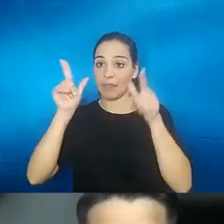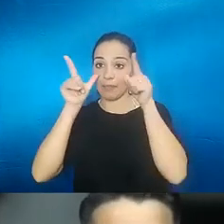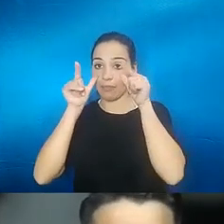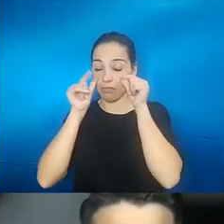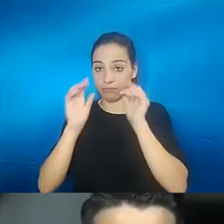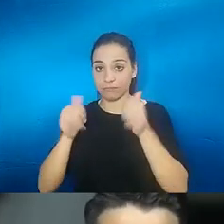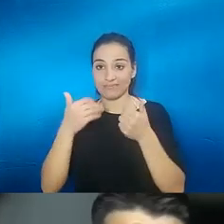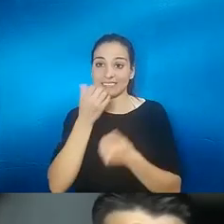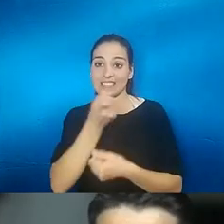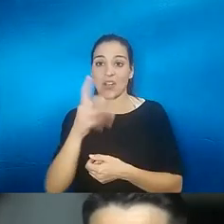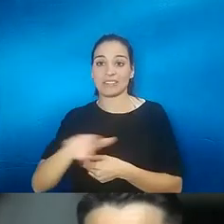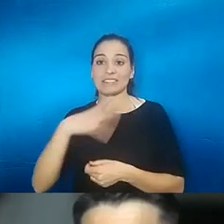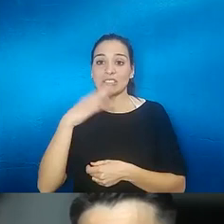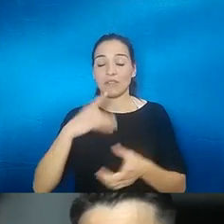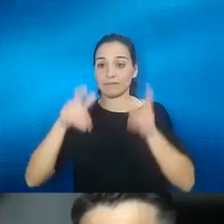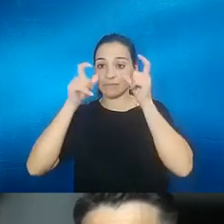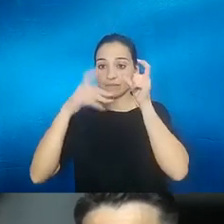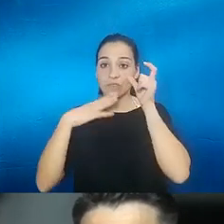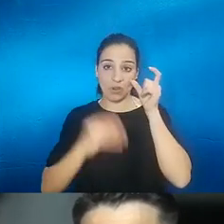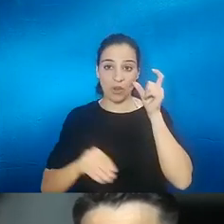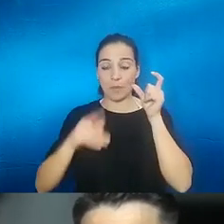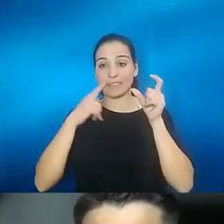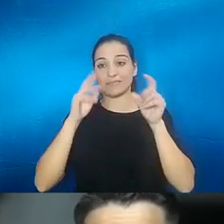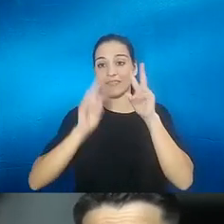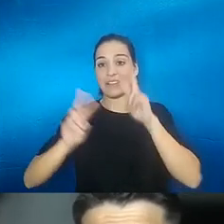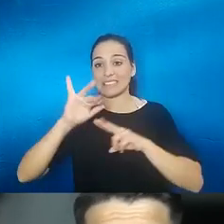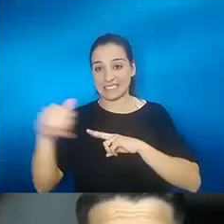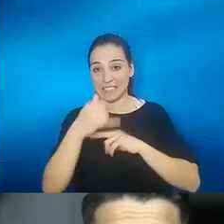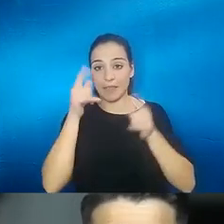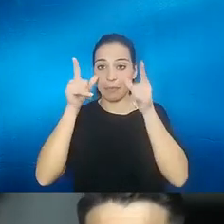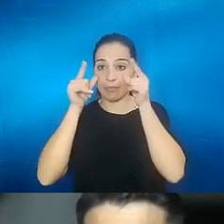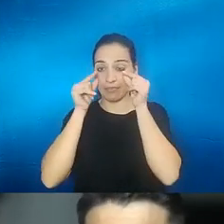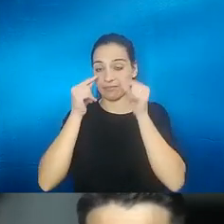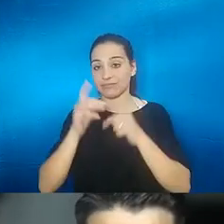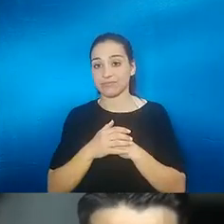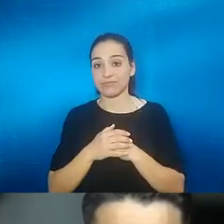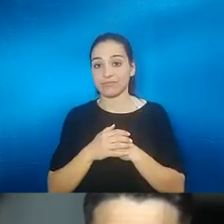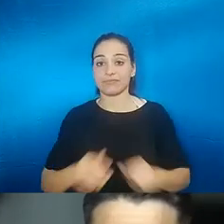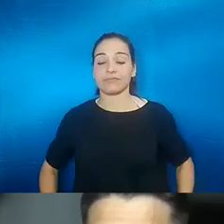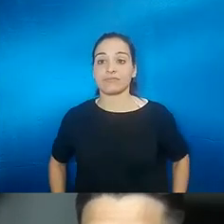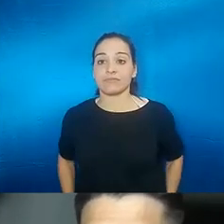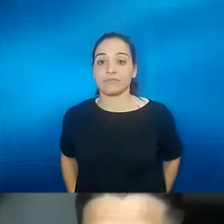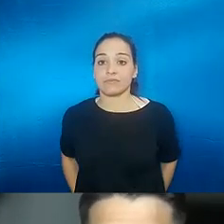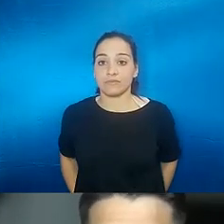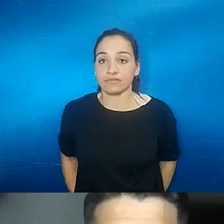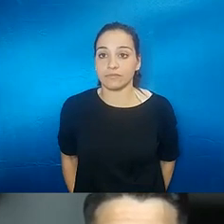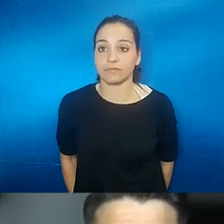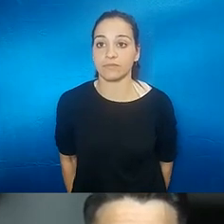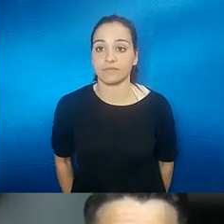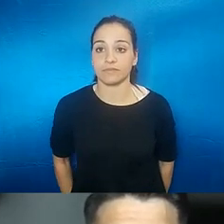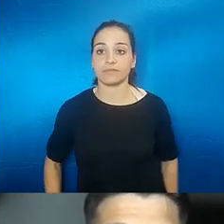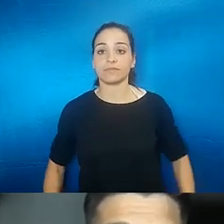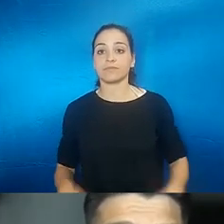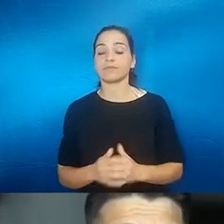gafas para la vista cansada y hay gente que se le deteriora ante el olfato pero este tipo de personas como no se pueden poner a día de un implante ni una